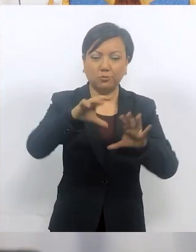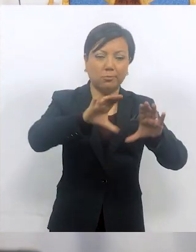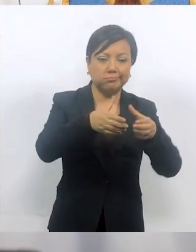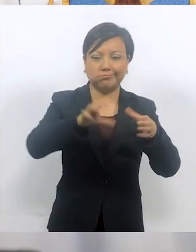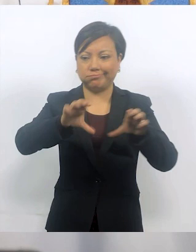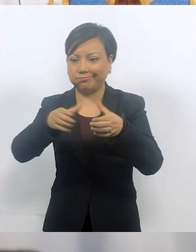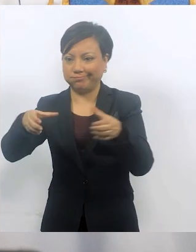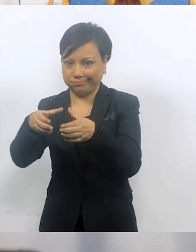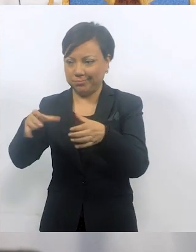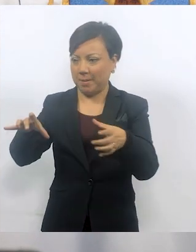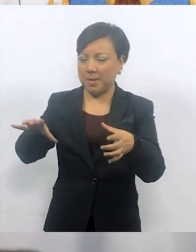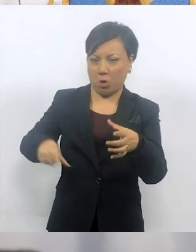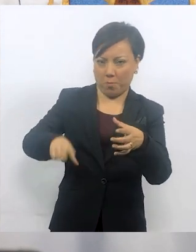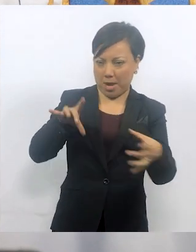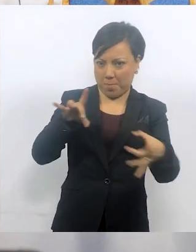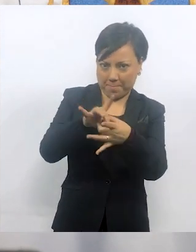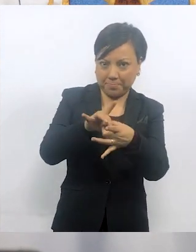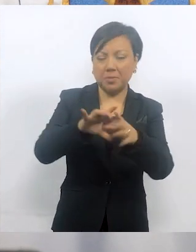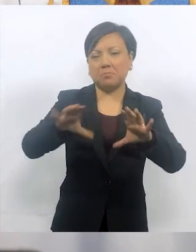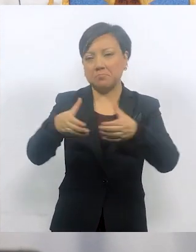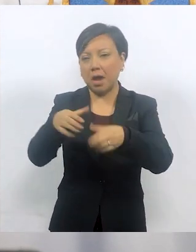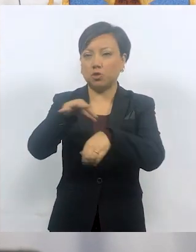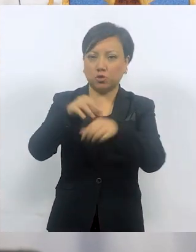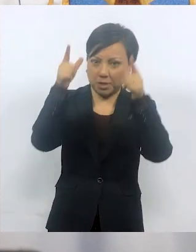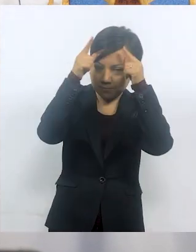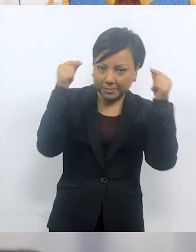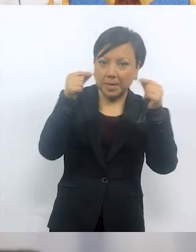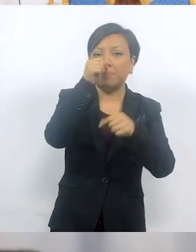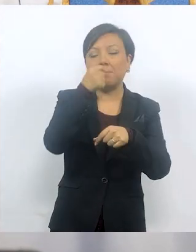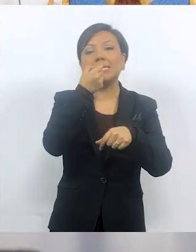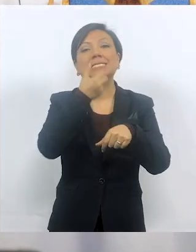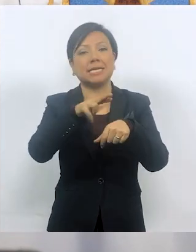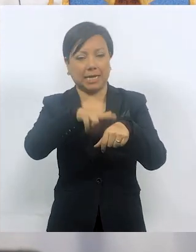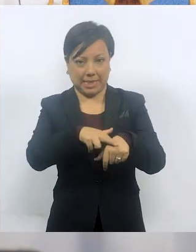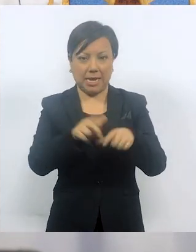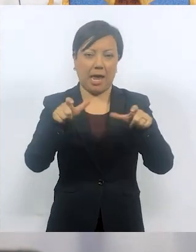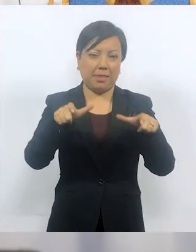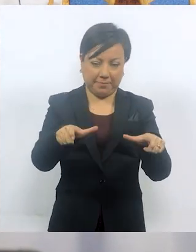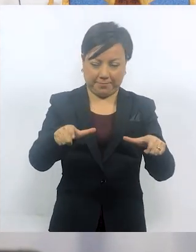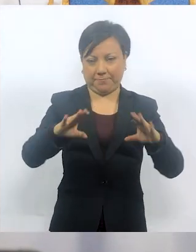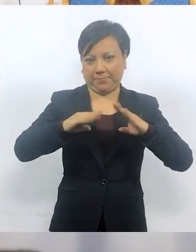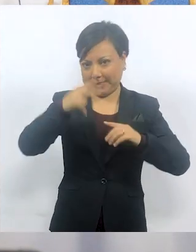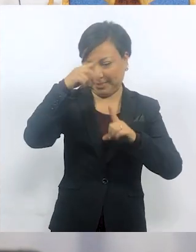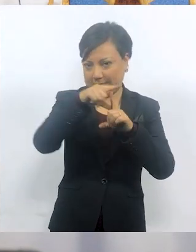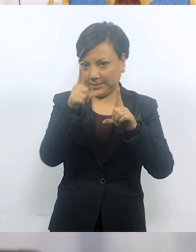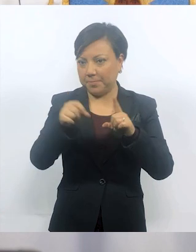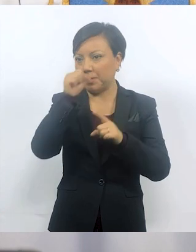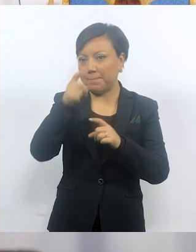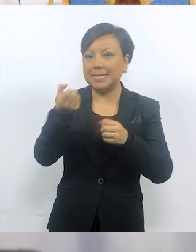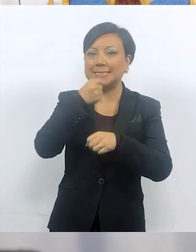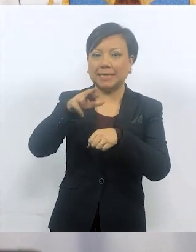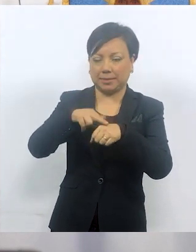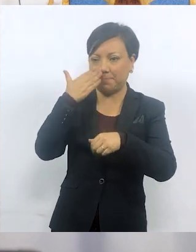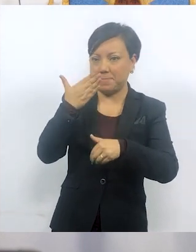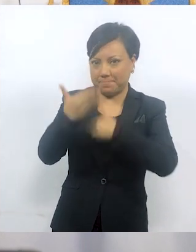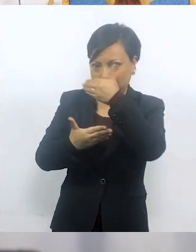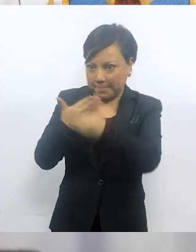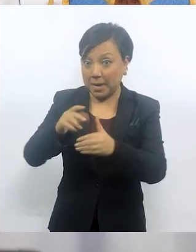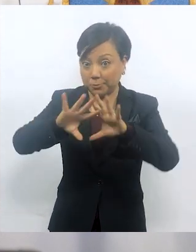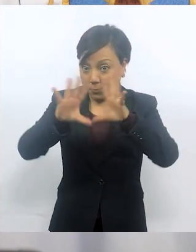distintos órdenes de gobierno, el personal de salud en la entidad, la propia Secretaría de la Defensa Nacional y la Secretaría del Bienestar.